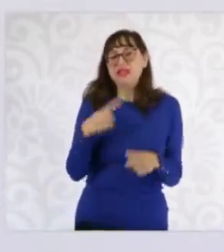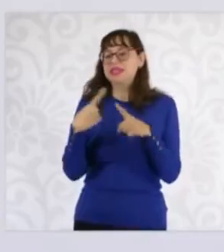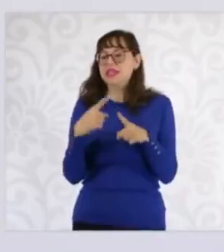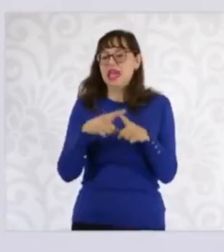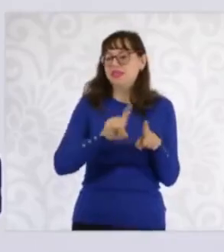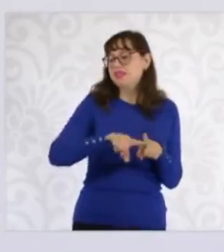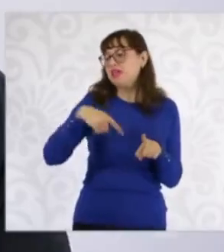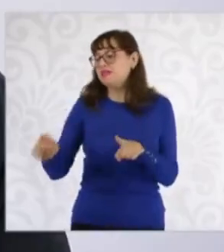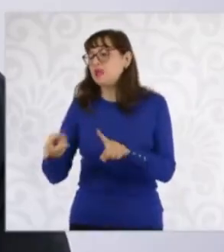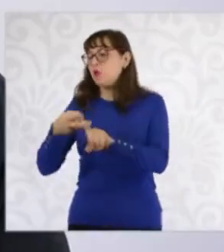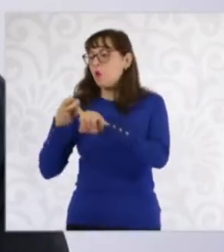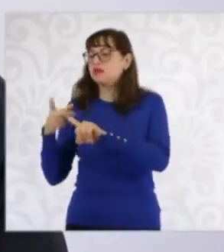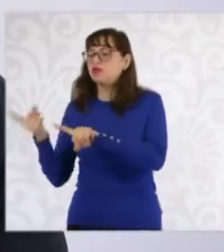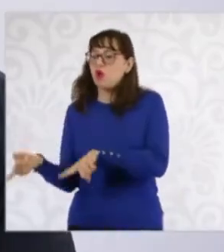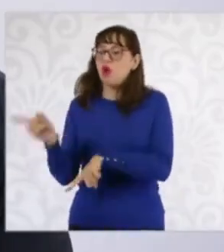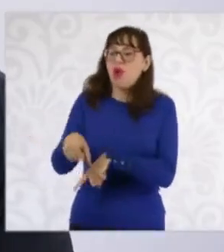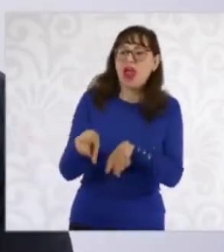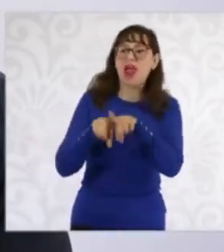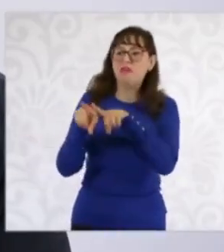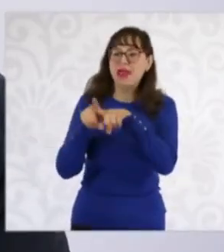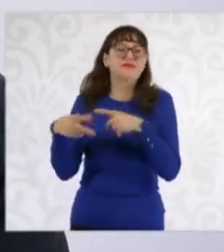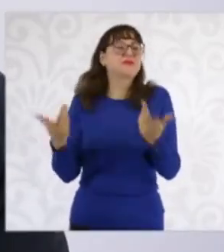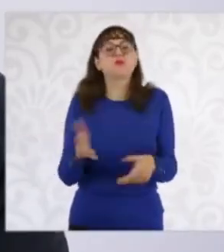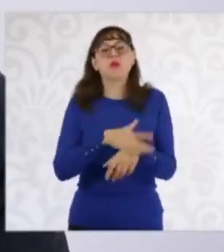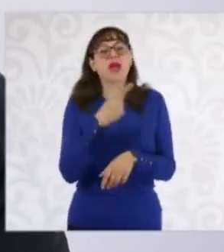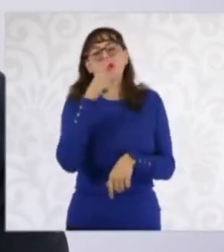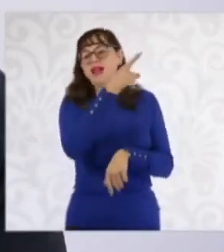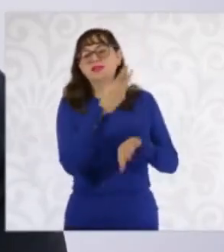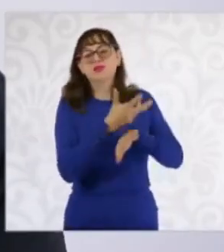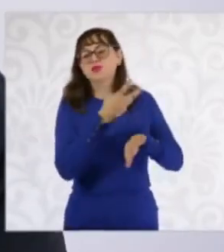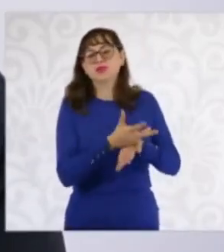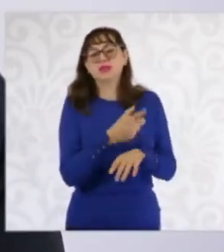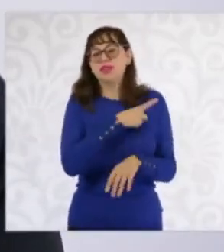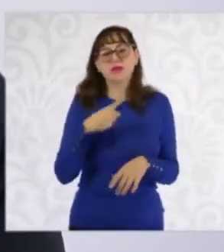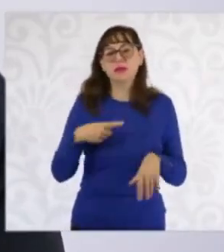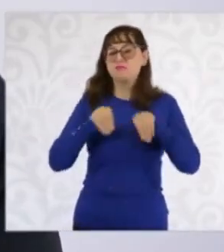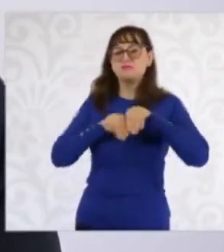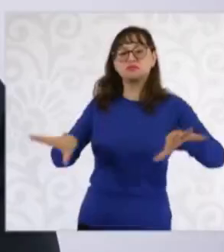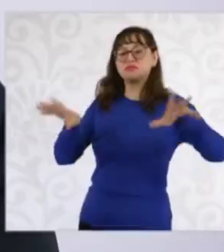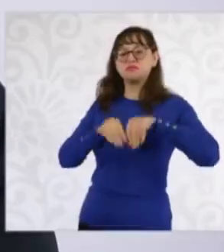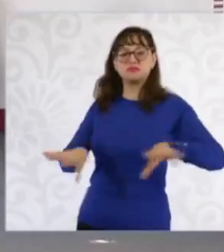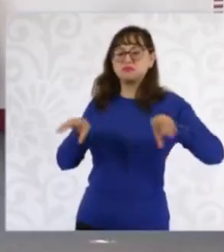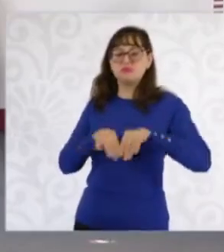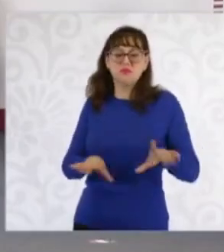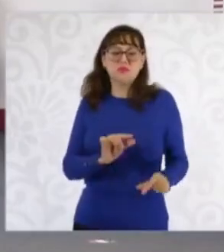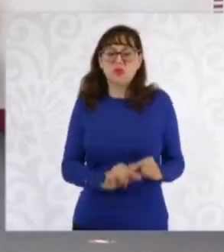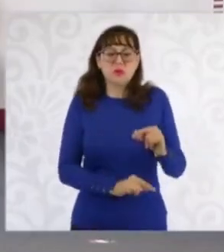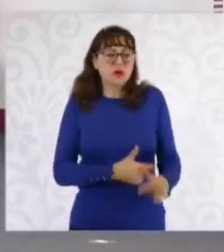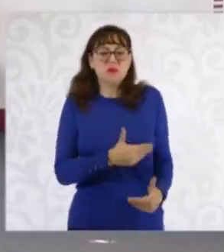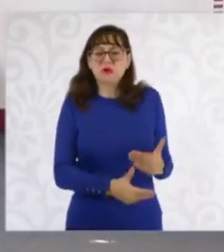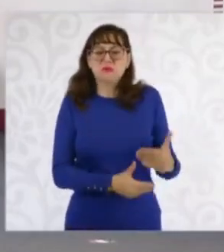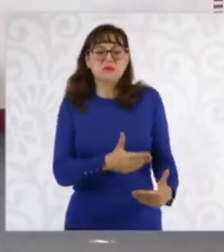teniendo en los Estados Unidos, que también son públicas y todos los conocemos. Entonces se está armando ese expediente y va avanzando con certeza,